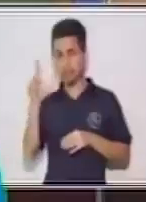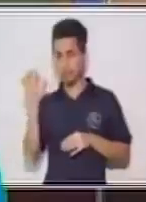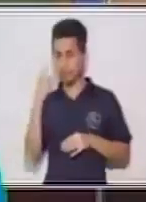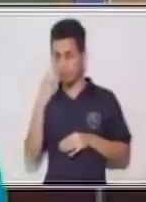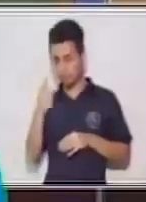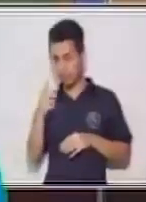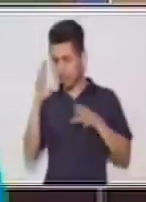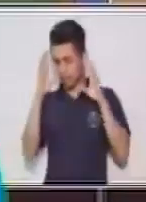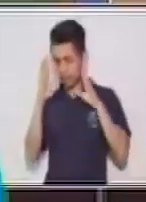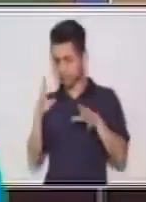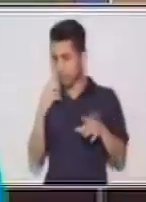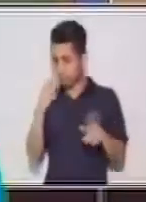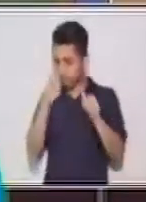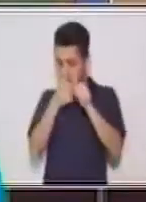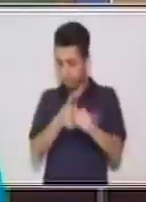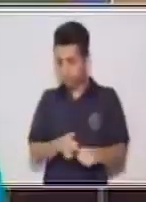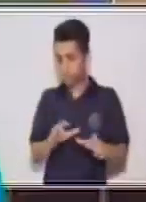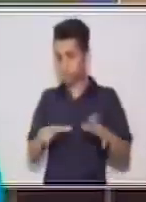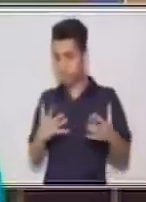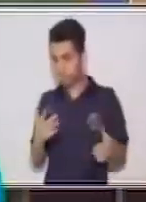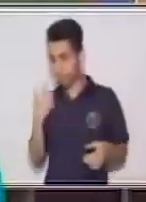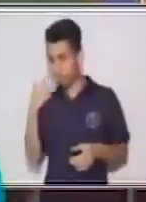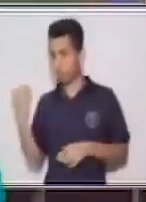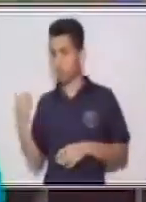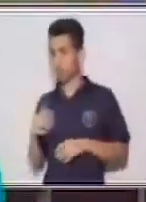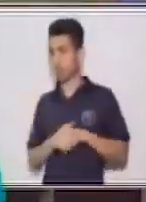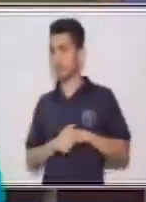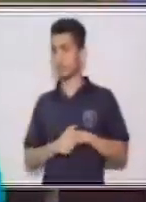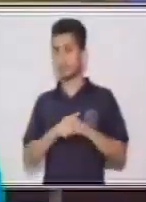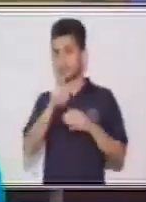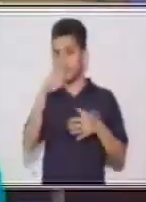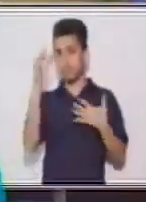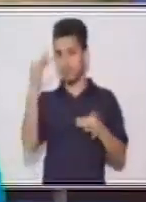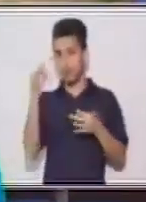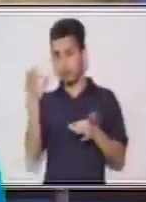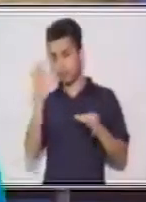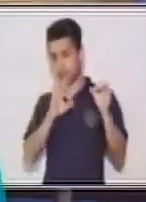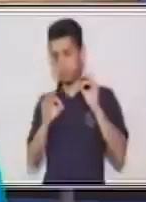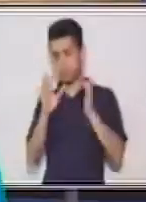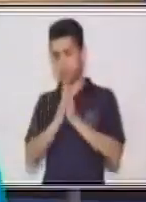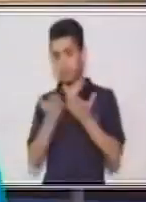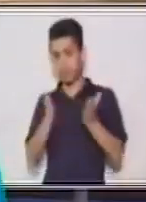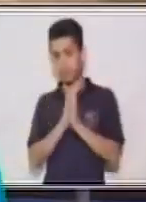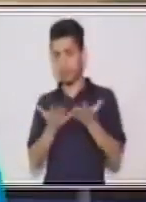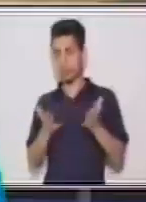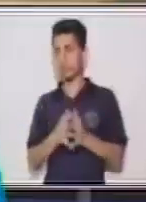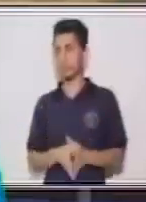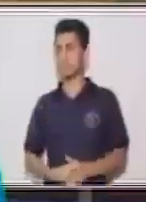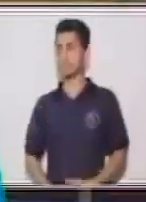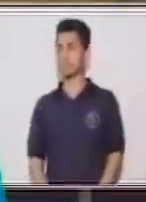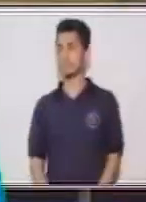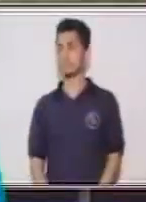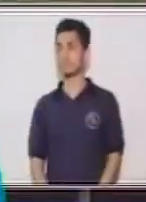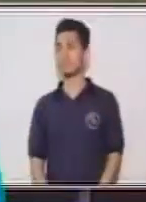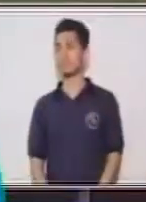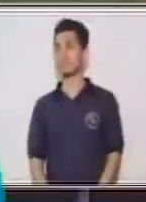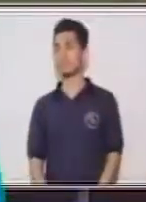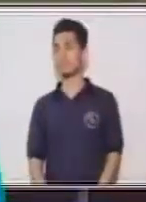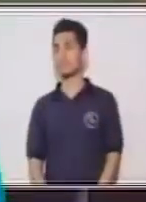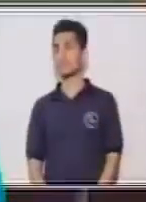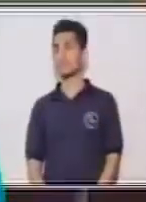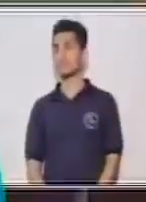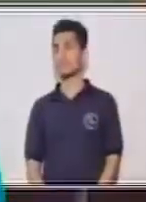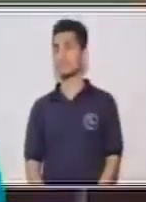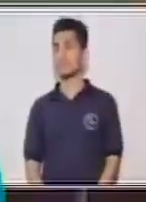colocando esos detalles en lo que corresponde a tus hojas o tu cuaderno. Si hablamos de verbos